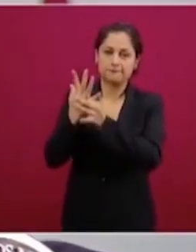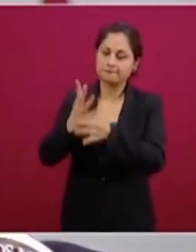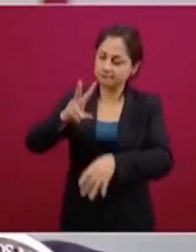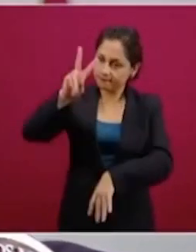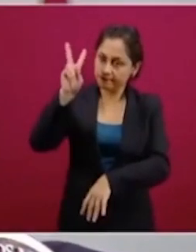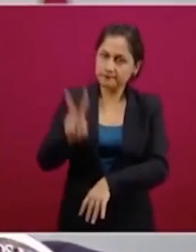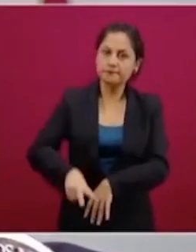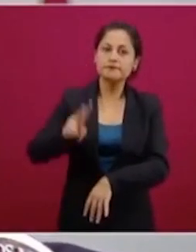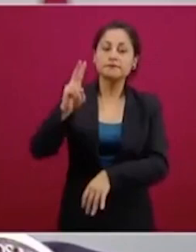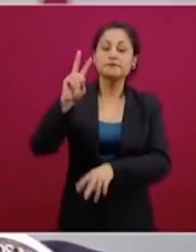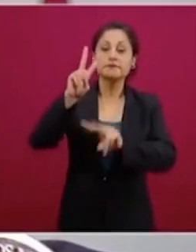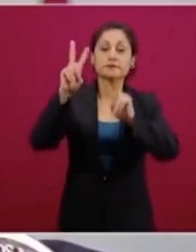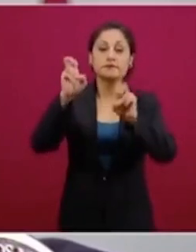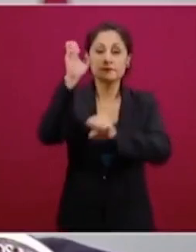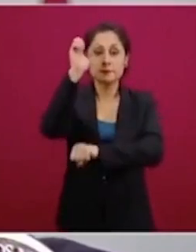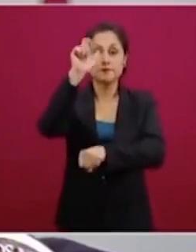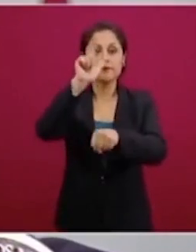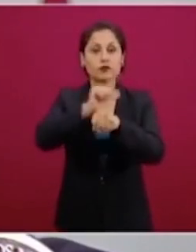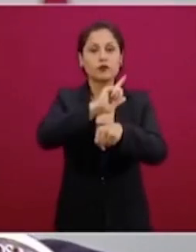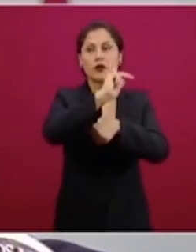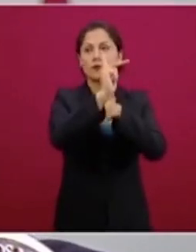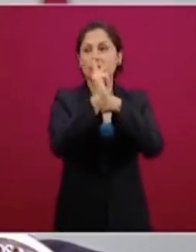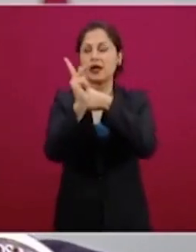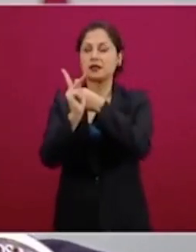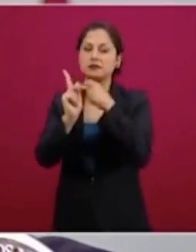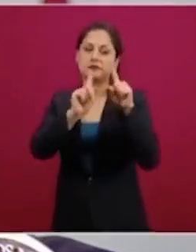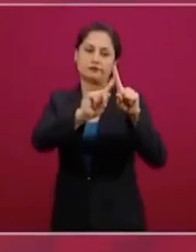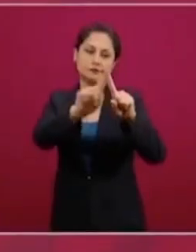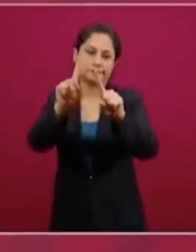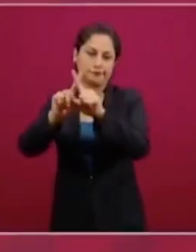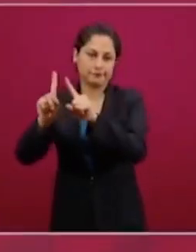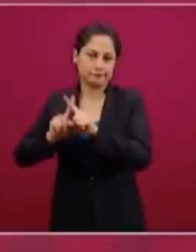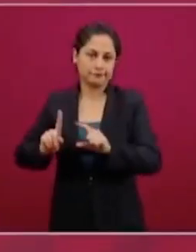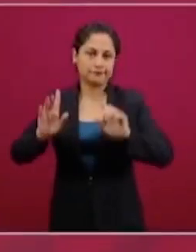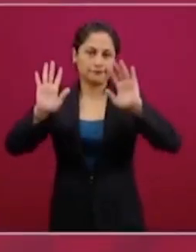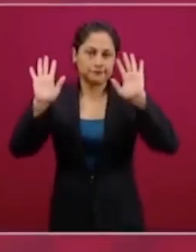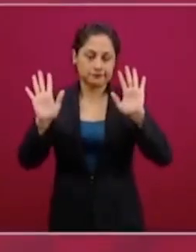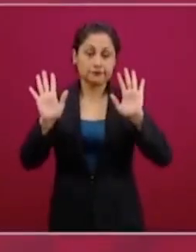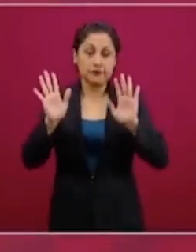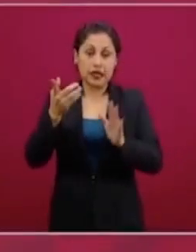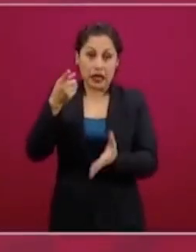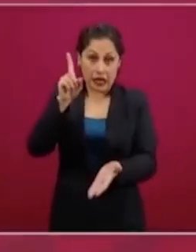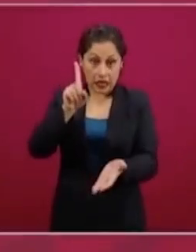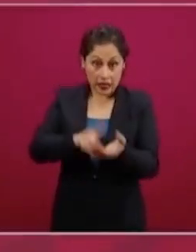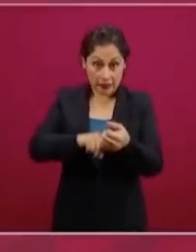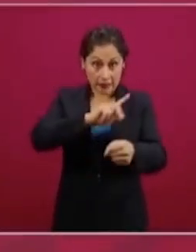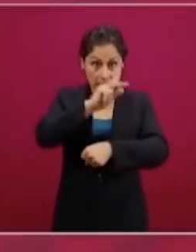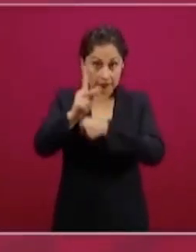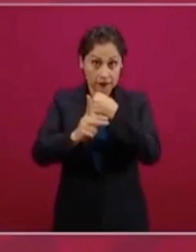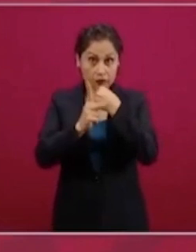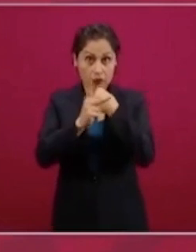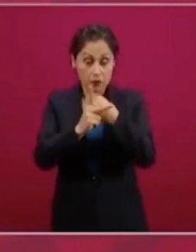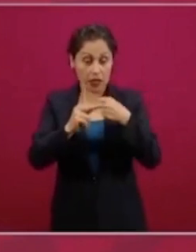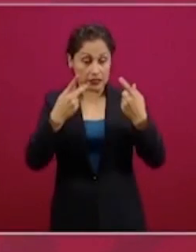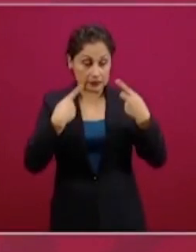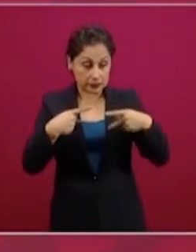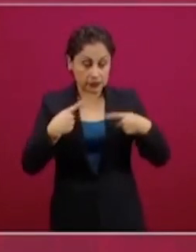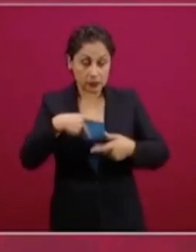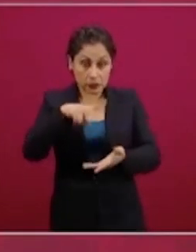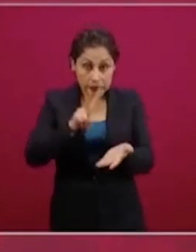recursos con los que cuenta un pueblo y un país deben ser considerados. En el caso de México,